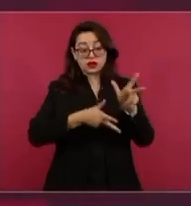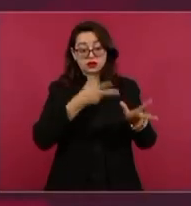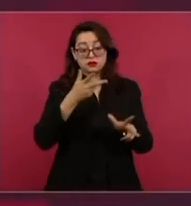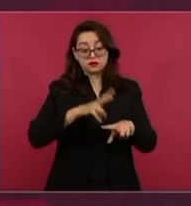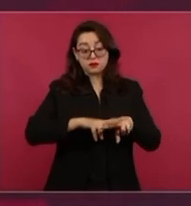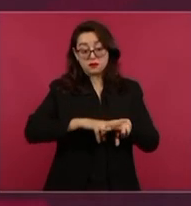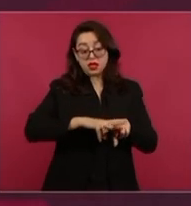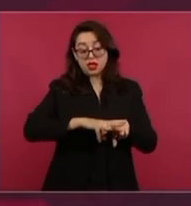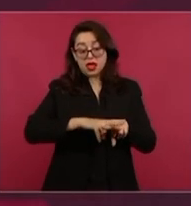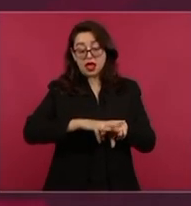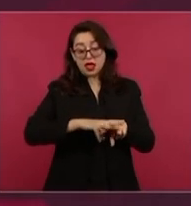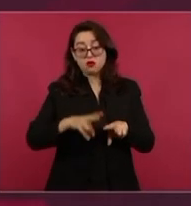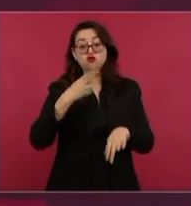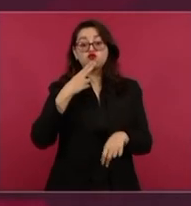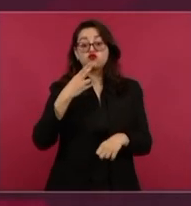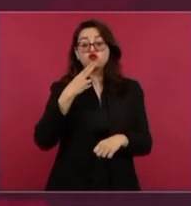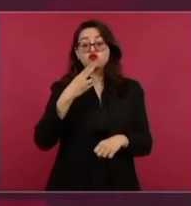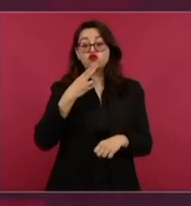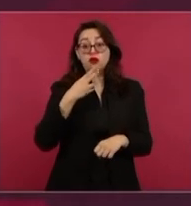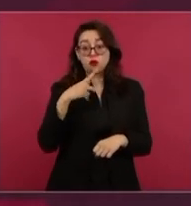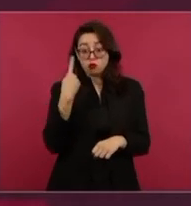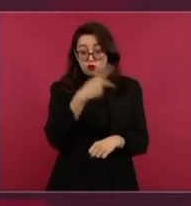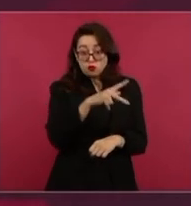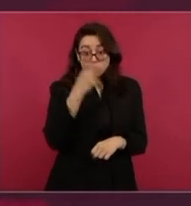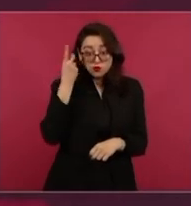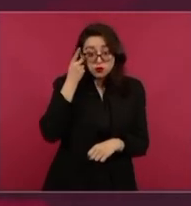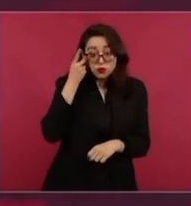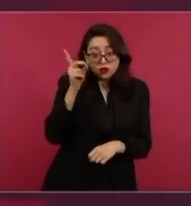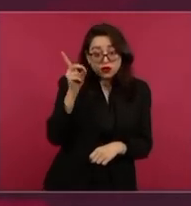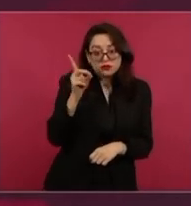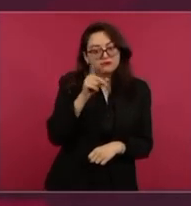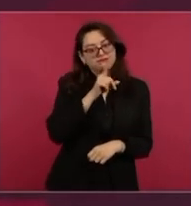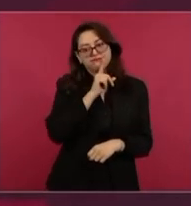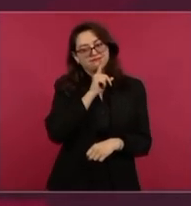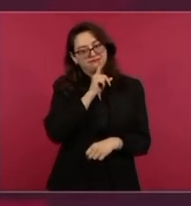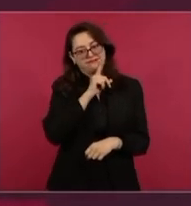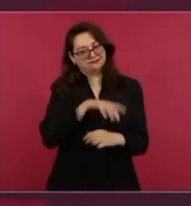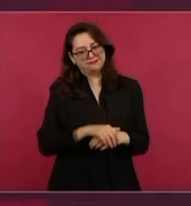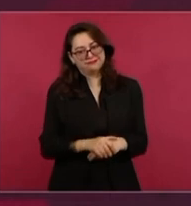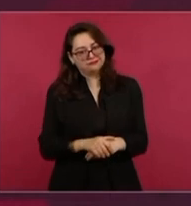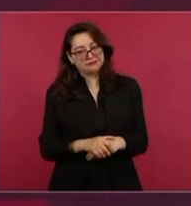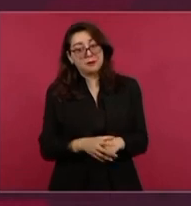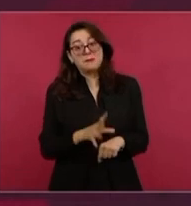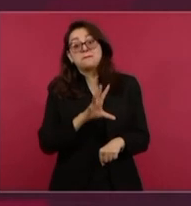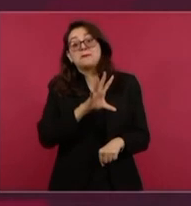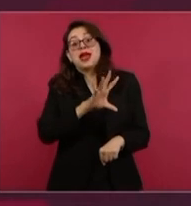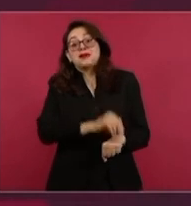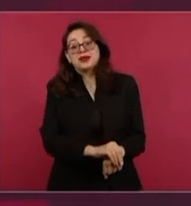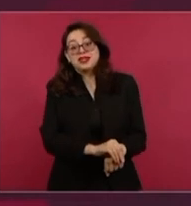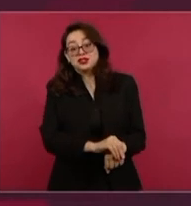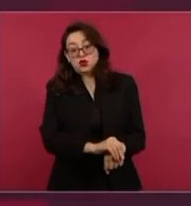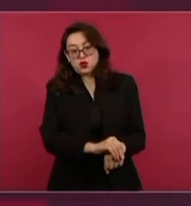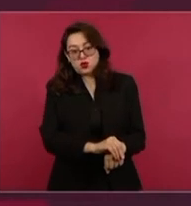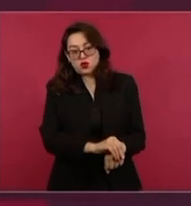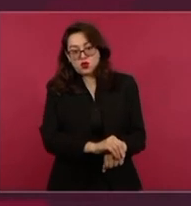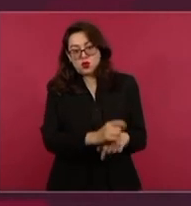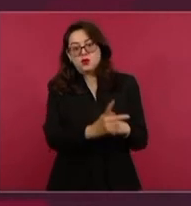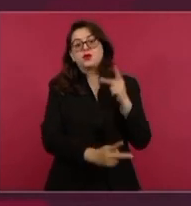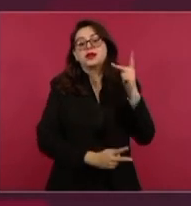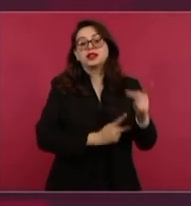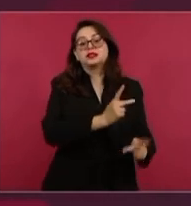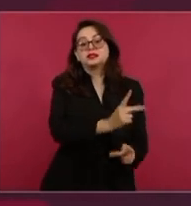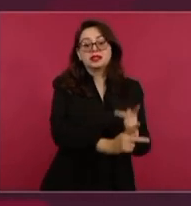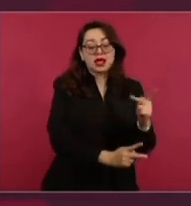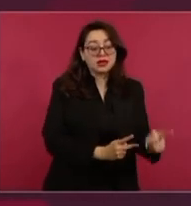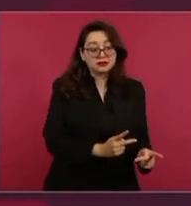Una, el que se convoque a otros empresarios que quieran y